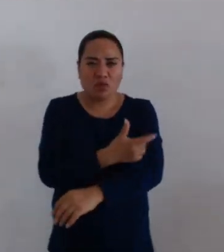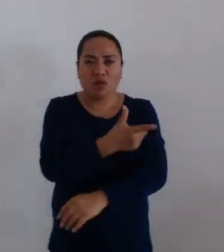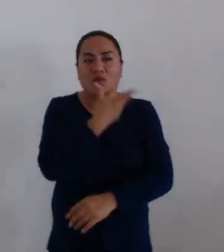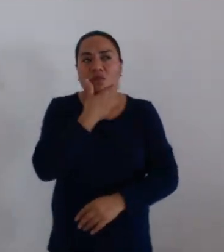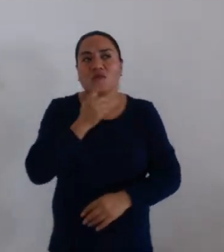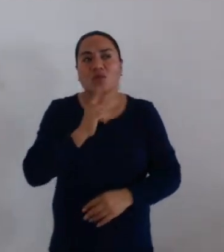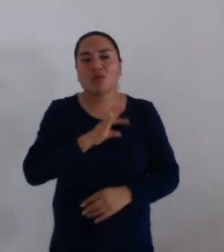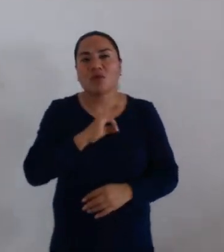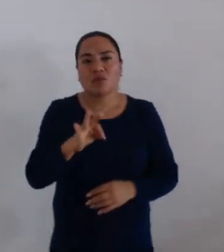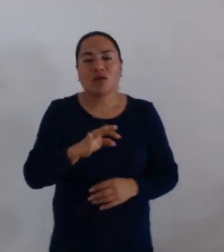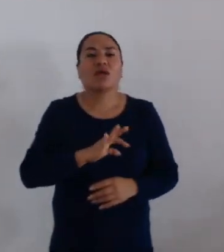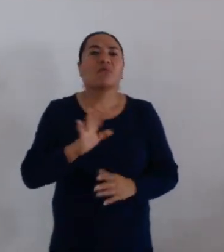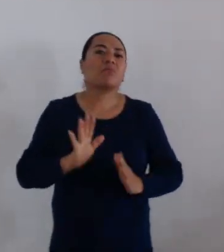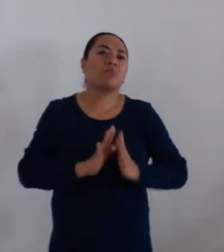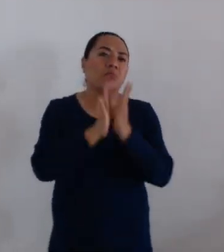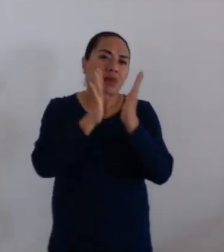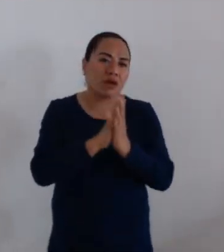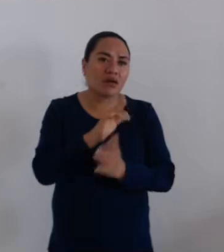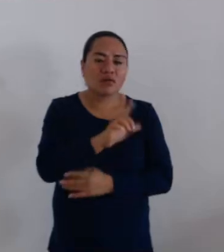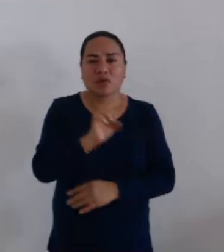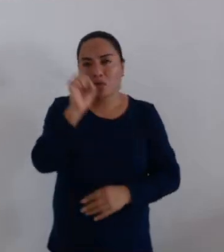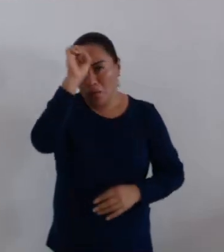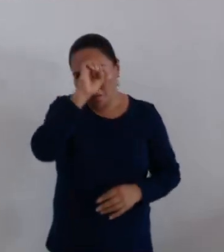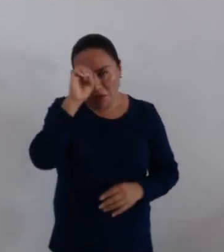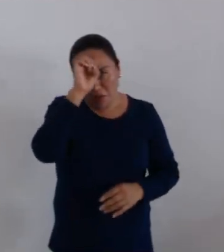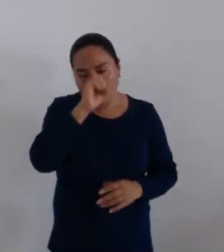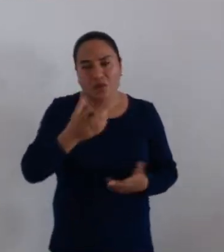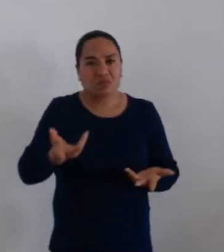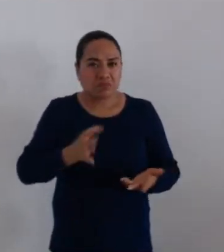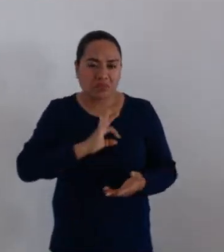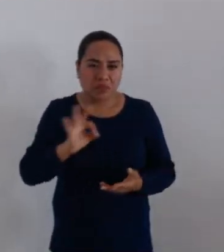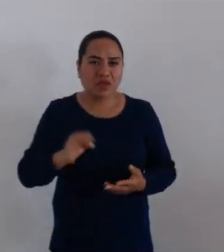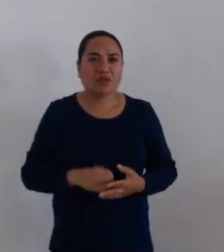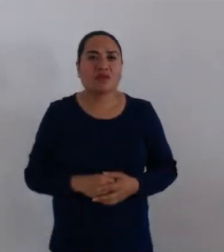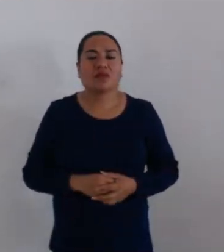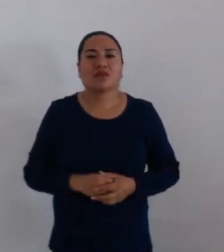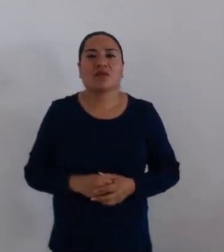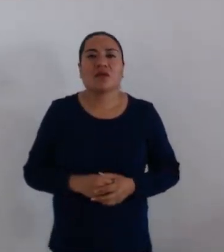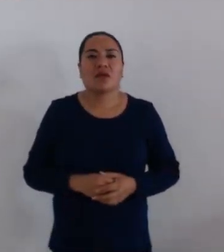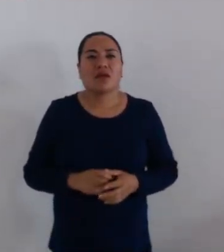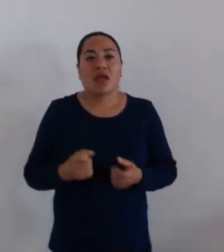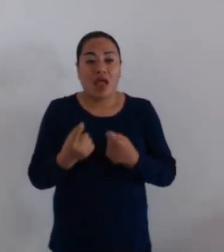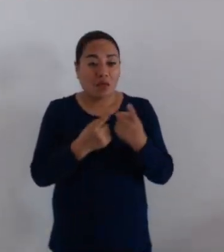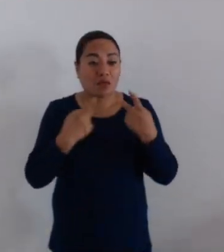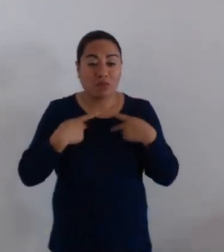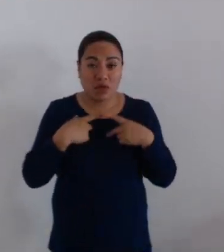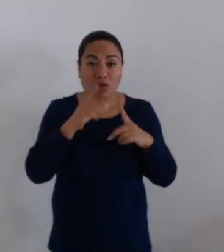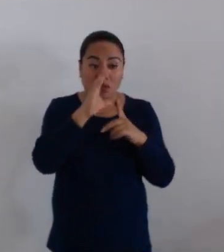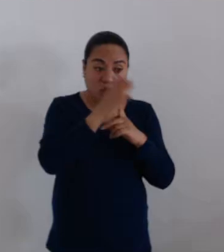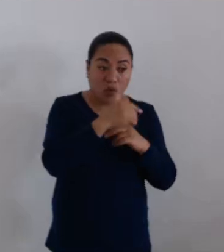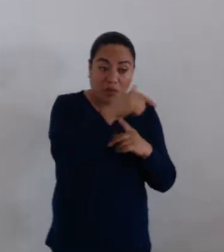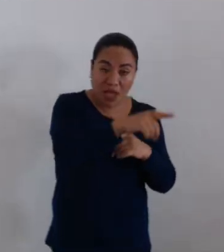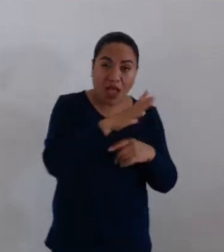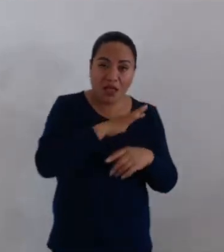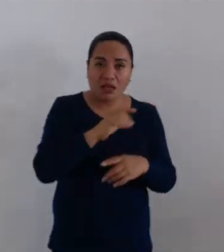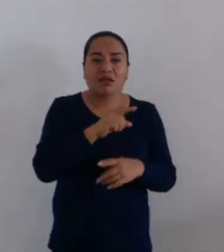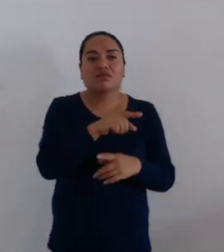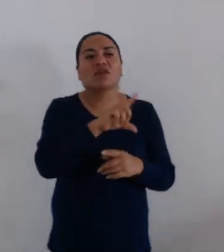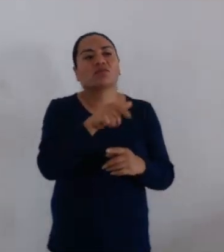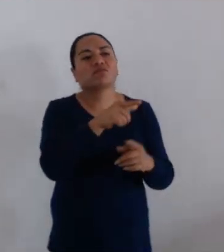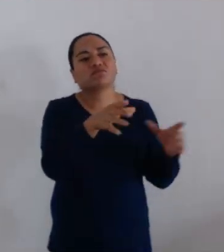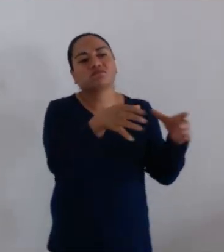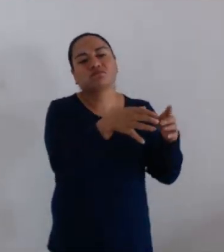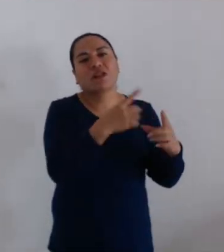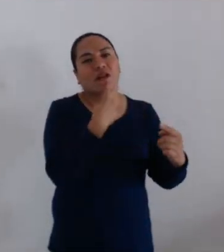que pudieran participar. Creo que la opinión, independientemente de que le correspondan algunas comisiones dictaminar, pero creo que es importante